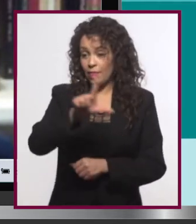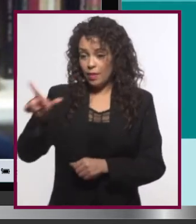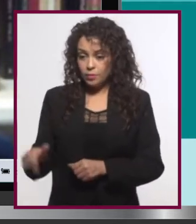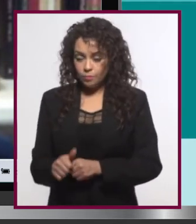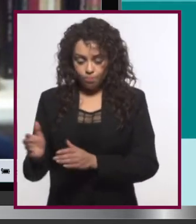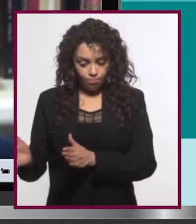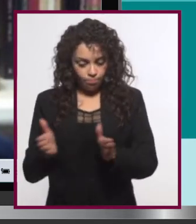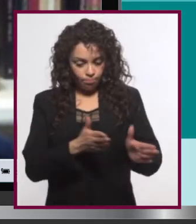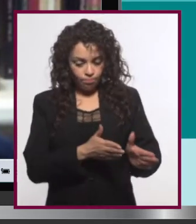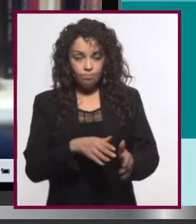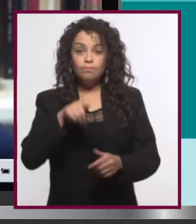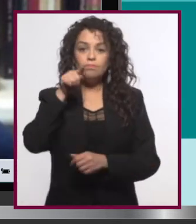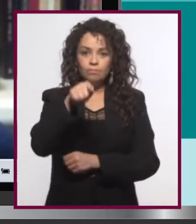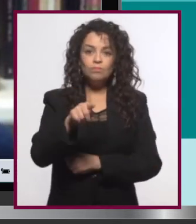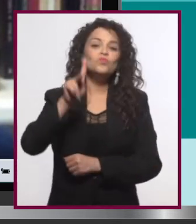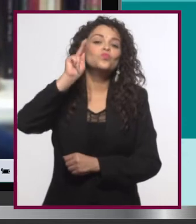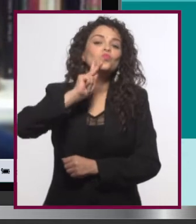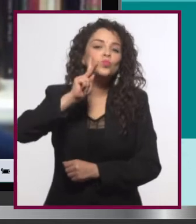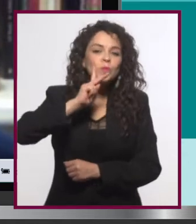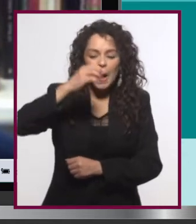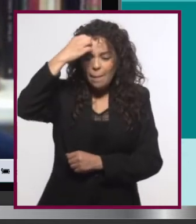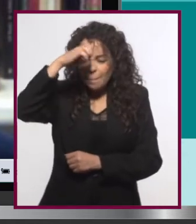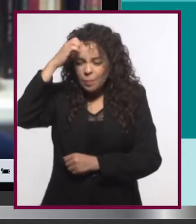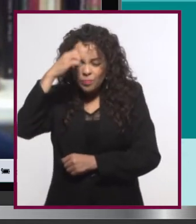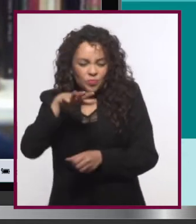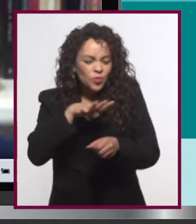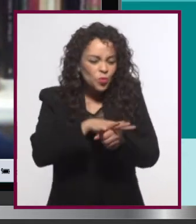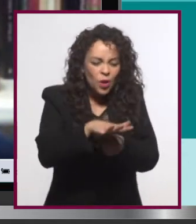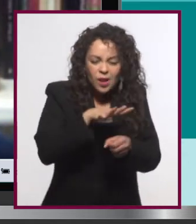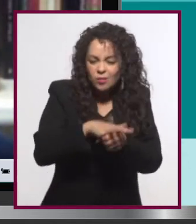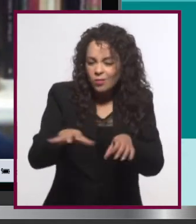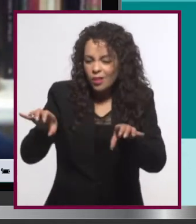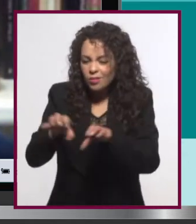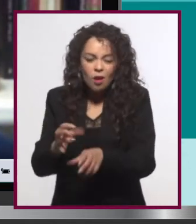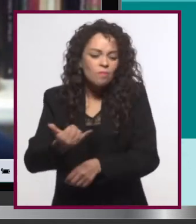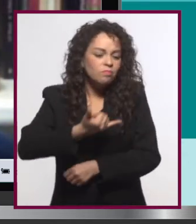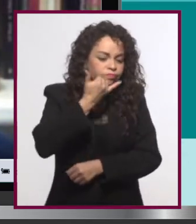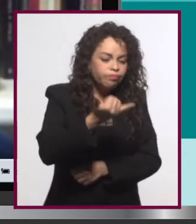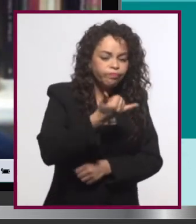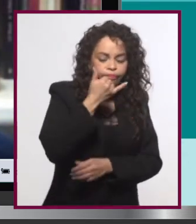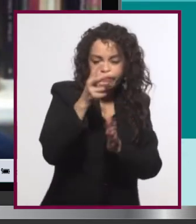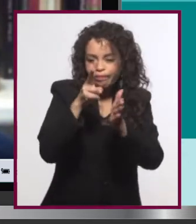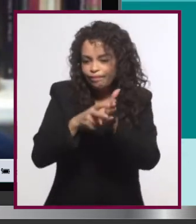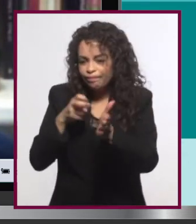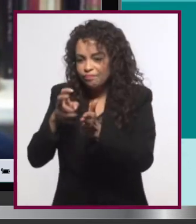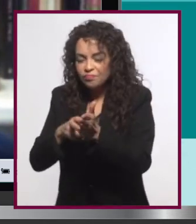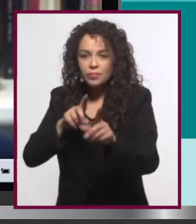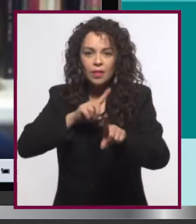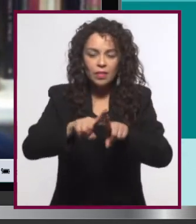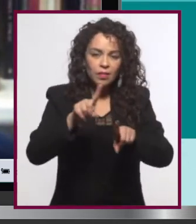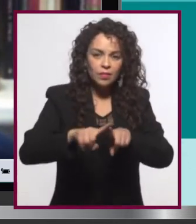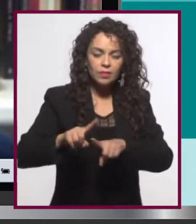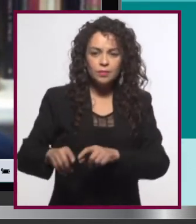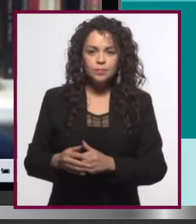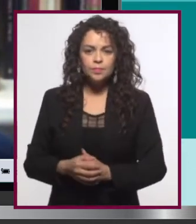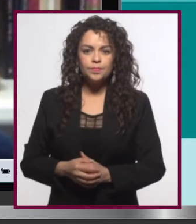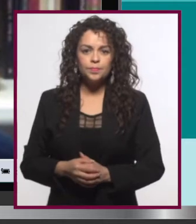Y luego, pues, vayan experimentando. Dense la oportunidad de experimentar, de cometer errores, de